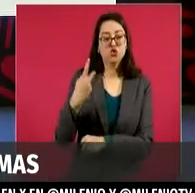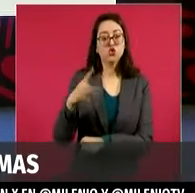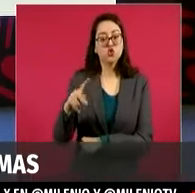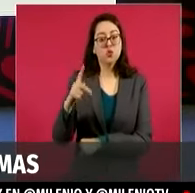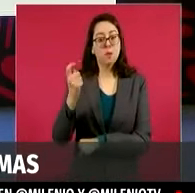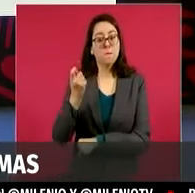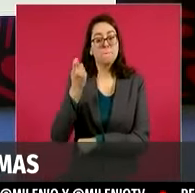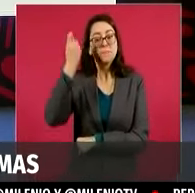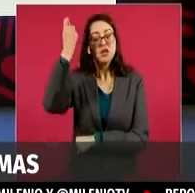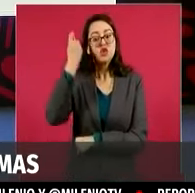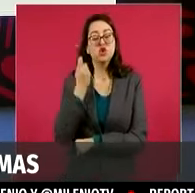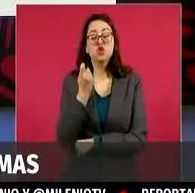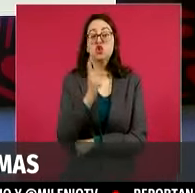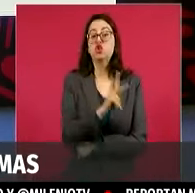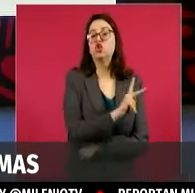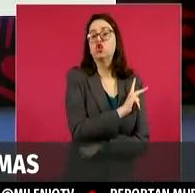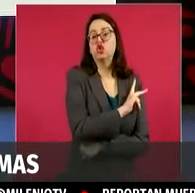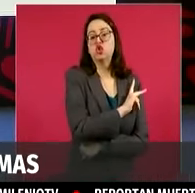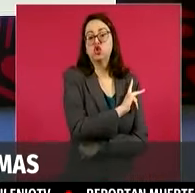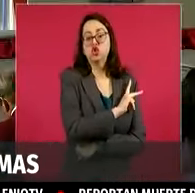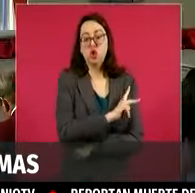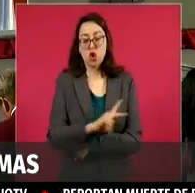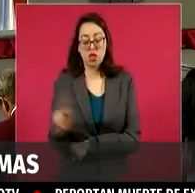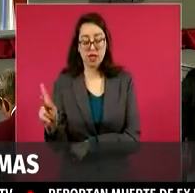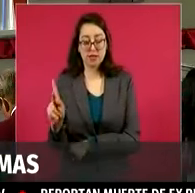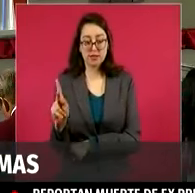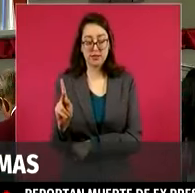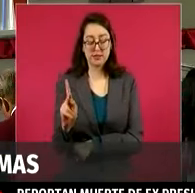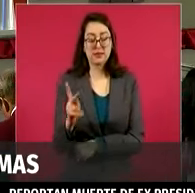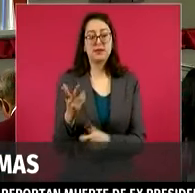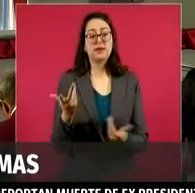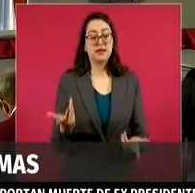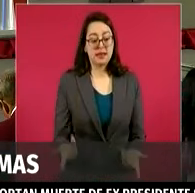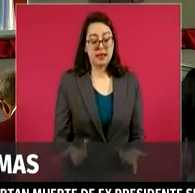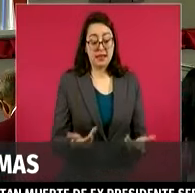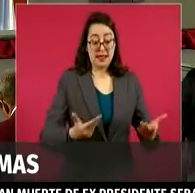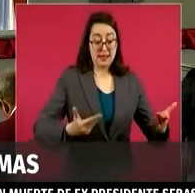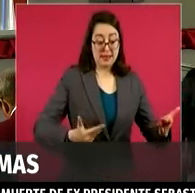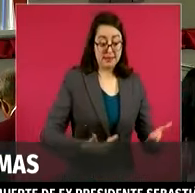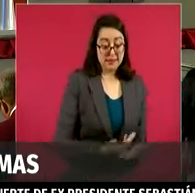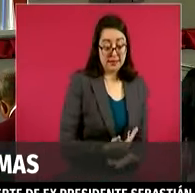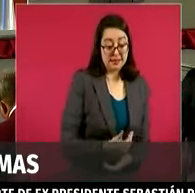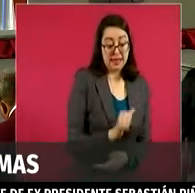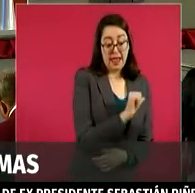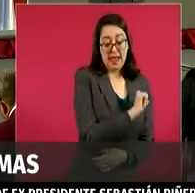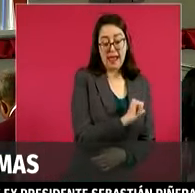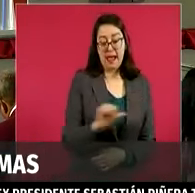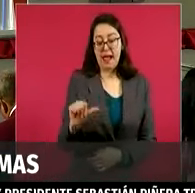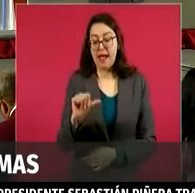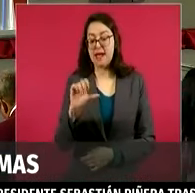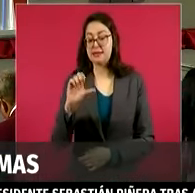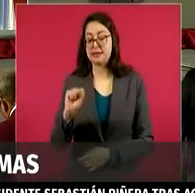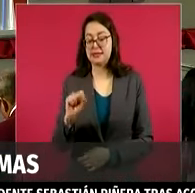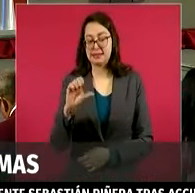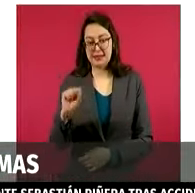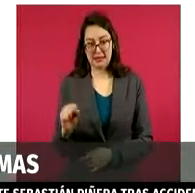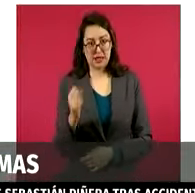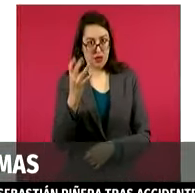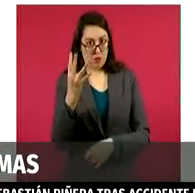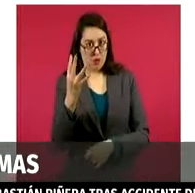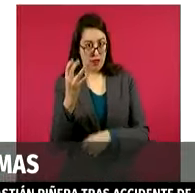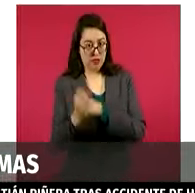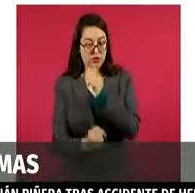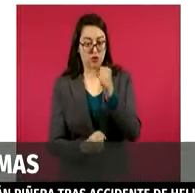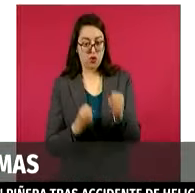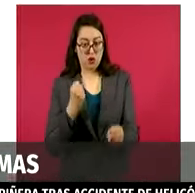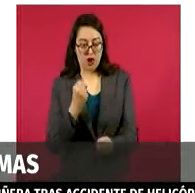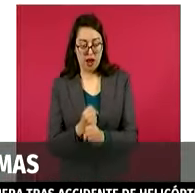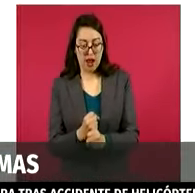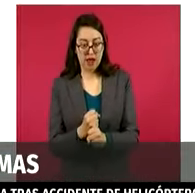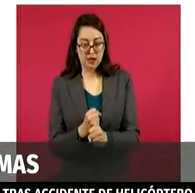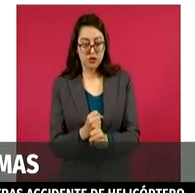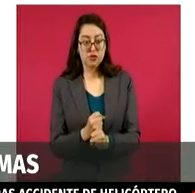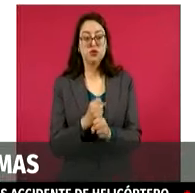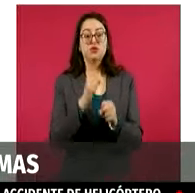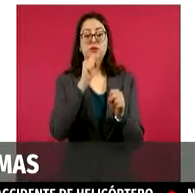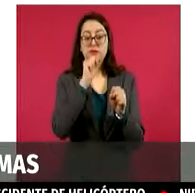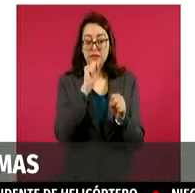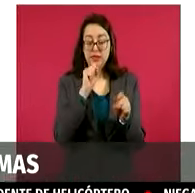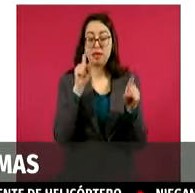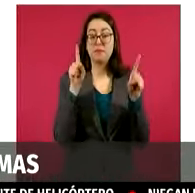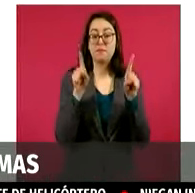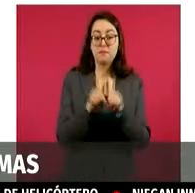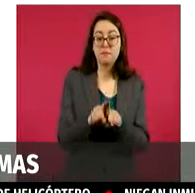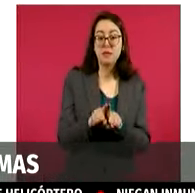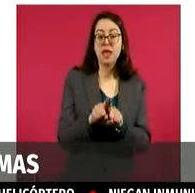nuevas obligaciones a un órgano electoral. Entonces, habría que hacer un análisis muy claro de cuánto ha crecido el Instituto